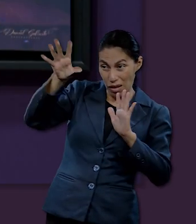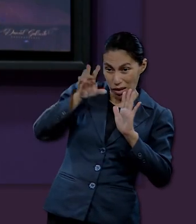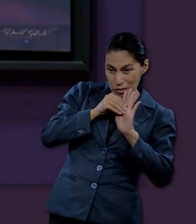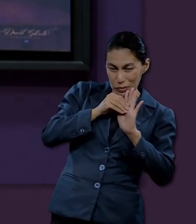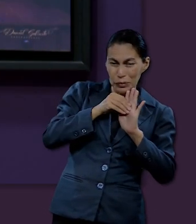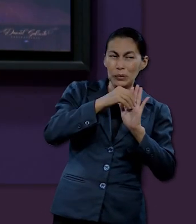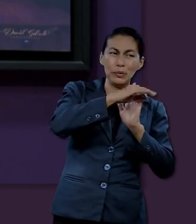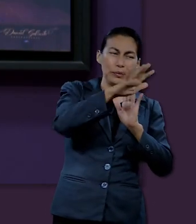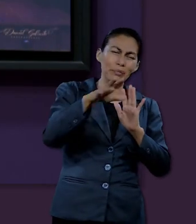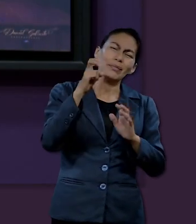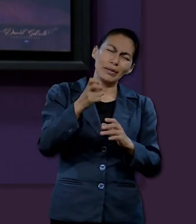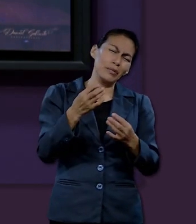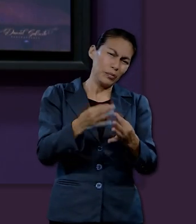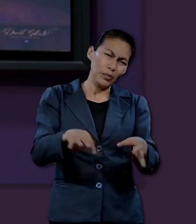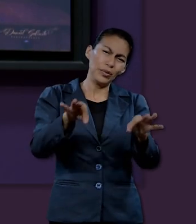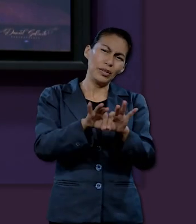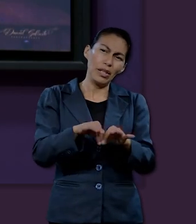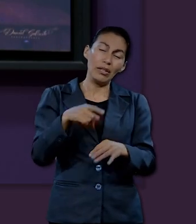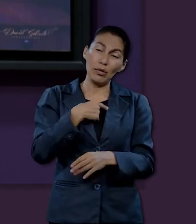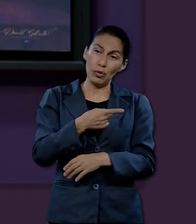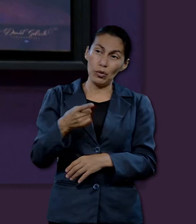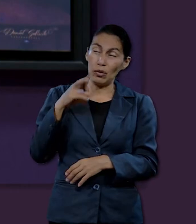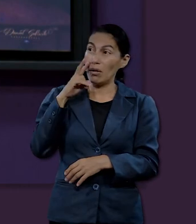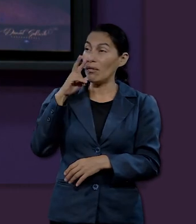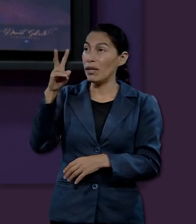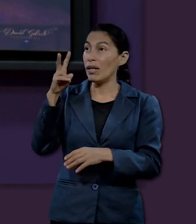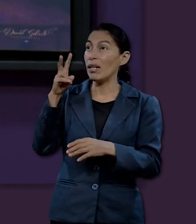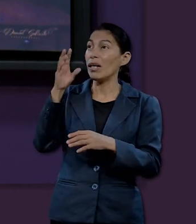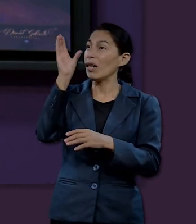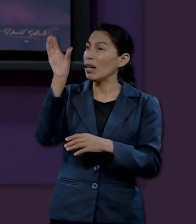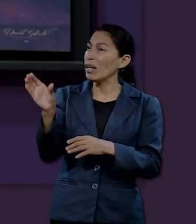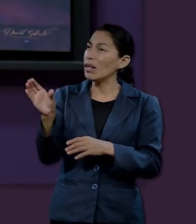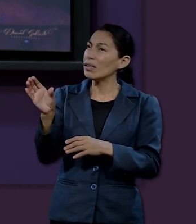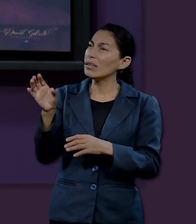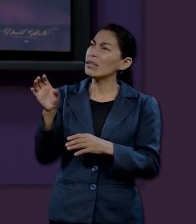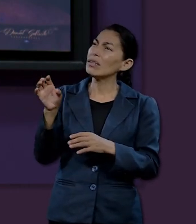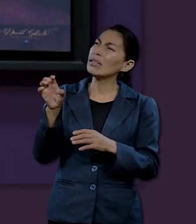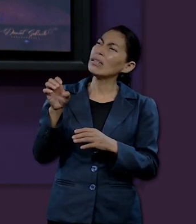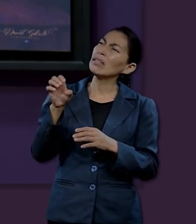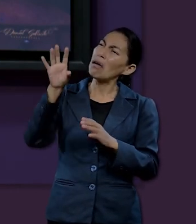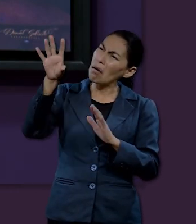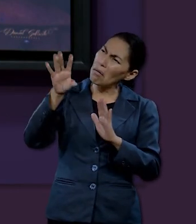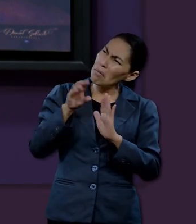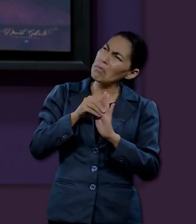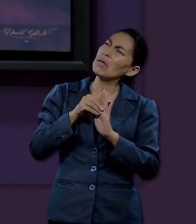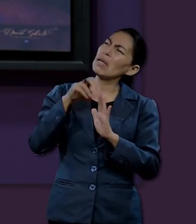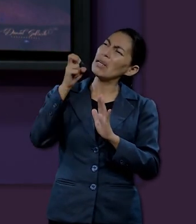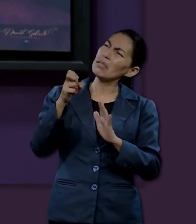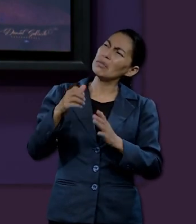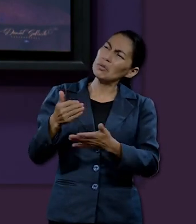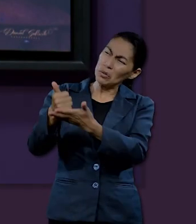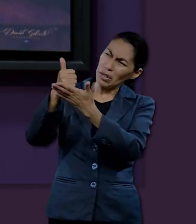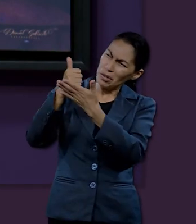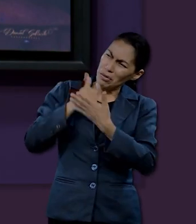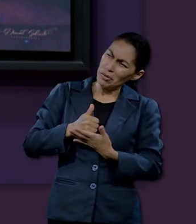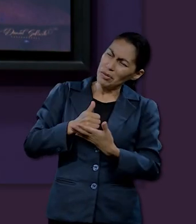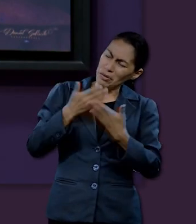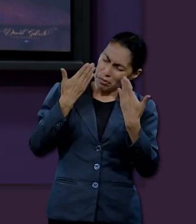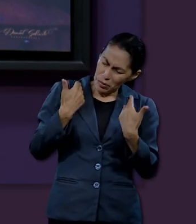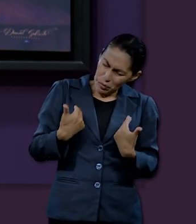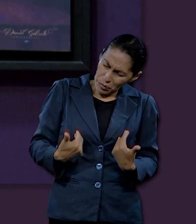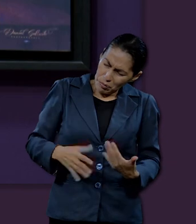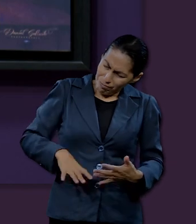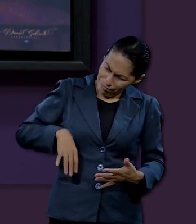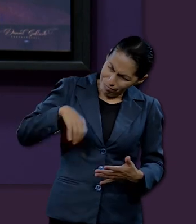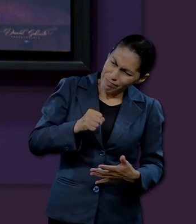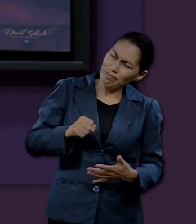Dios, ¿no? Que es un ejemplo para nosotros, para saber cómo afrontar las dificultades. Y pues la disciplina es